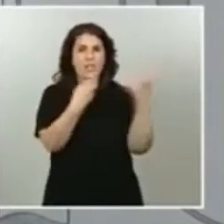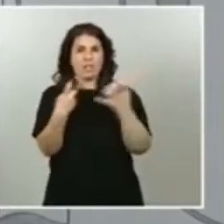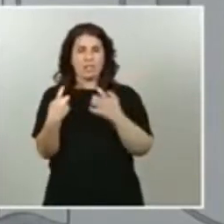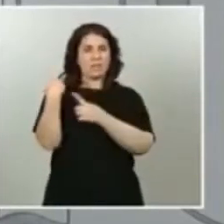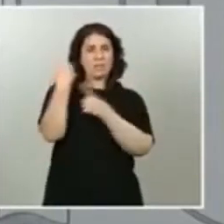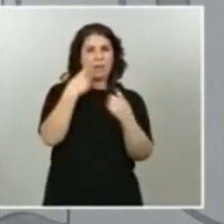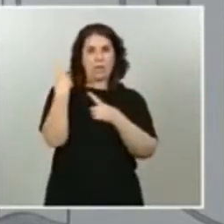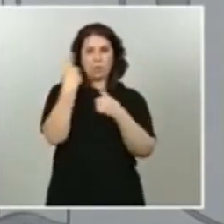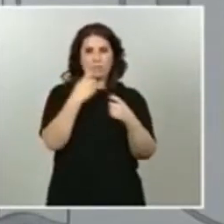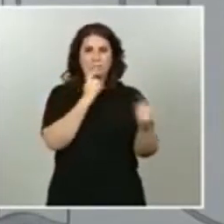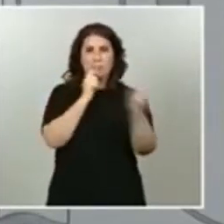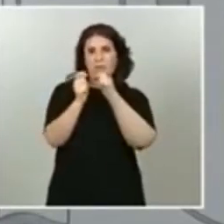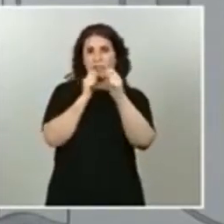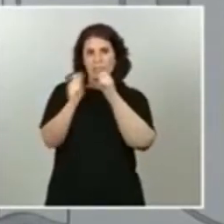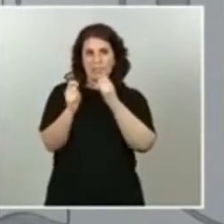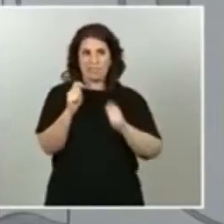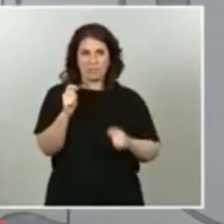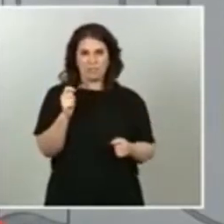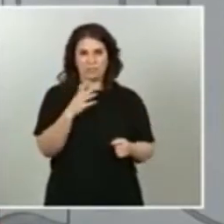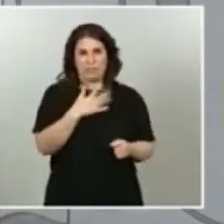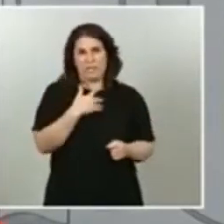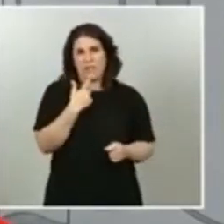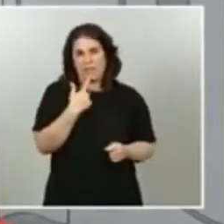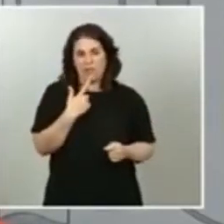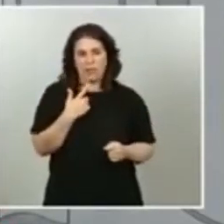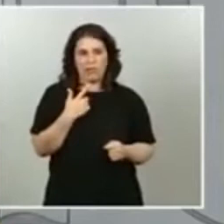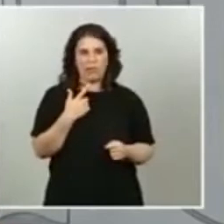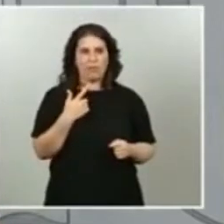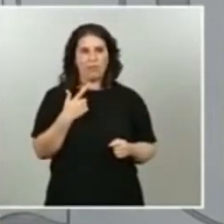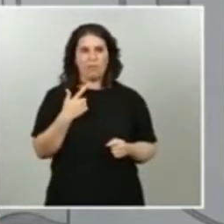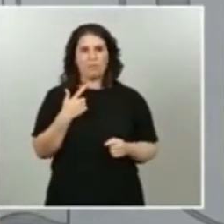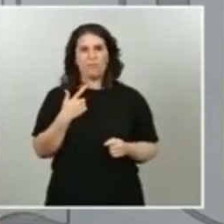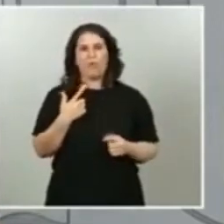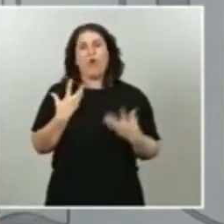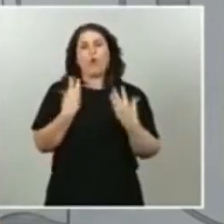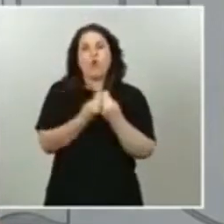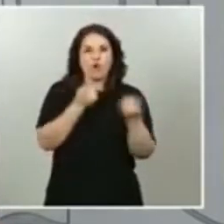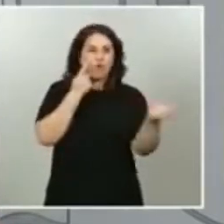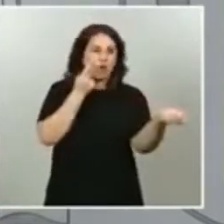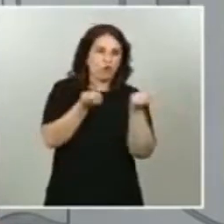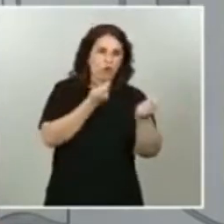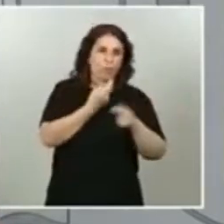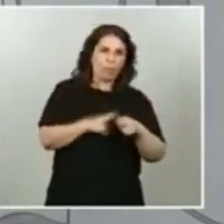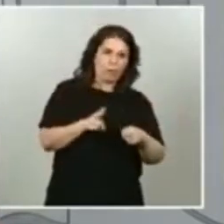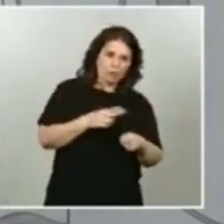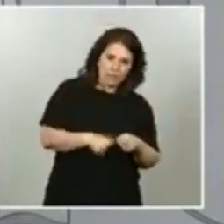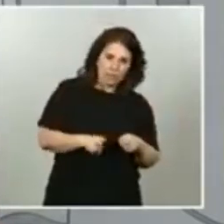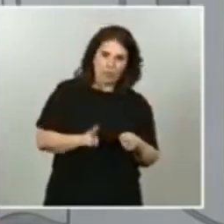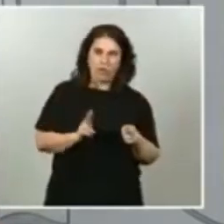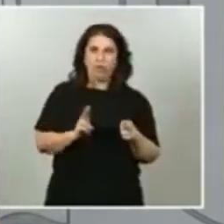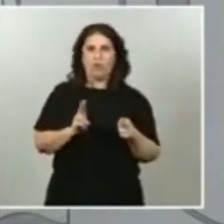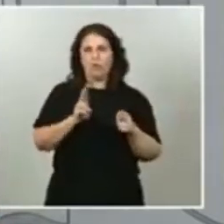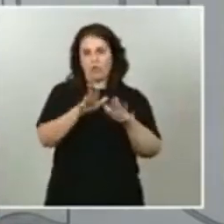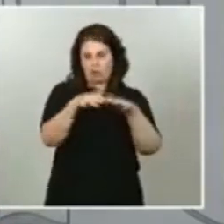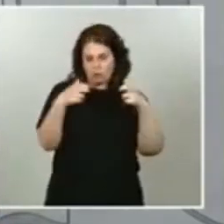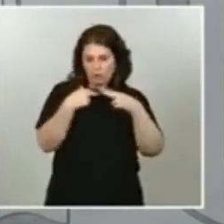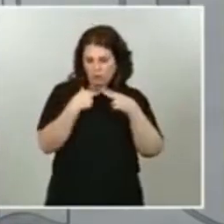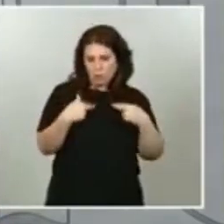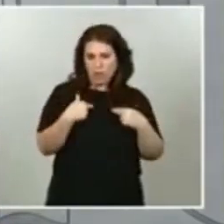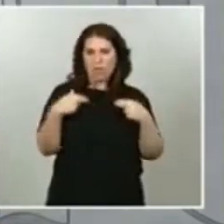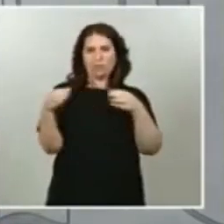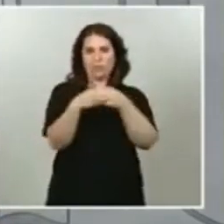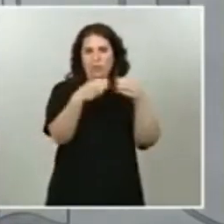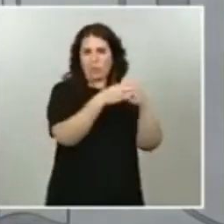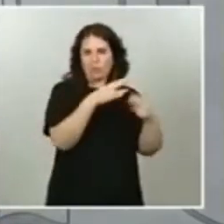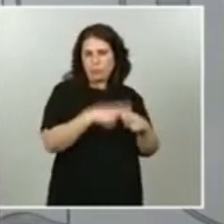periodistas. Es decir, que conjuntamente con el control político, a través del Congreso de los Diputados y de los partidos políticos, ha